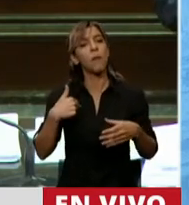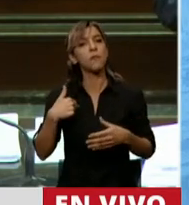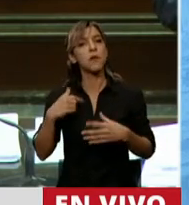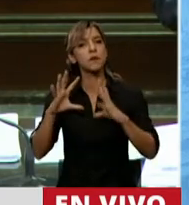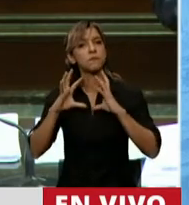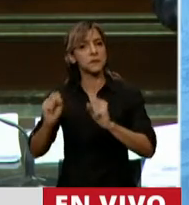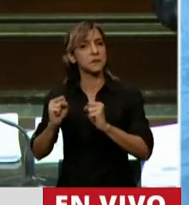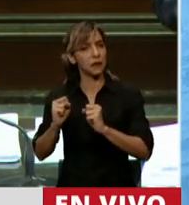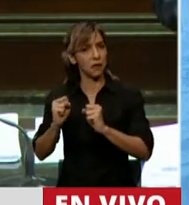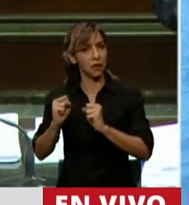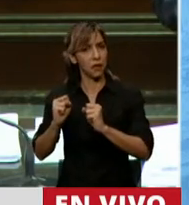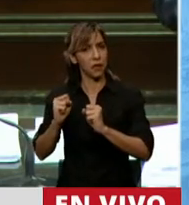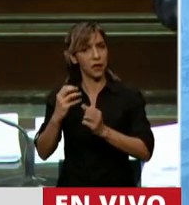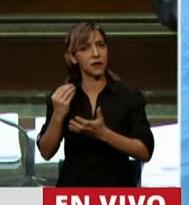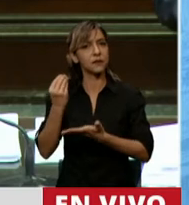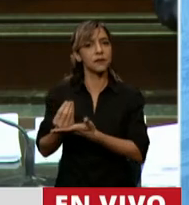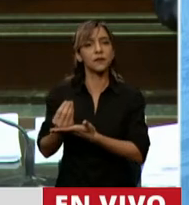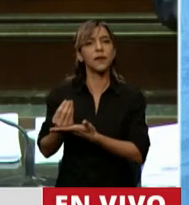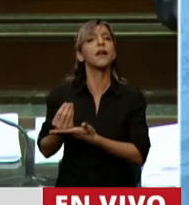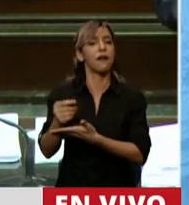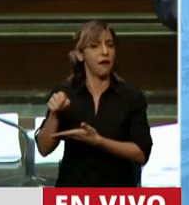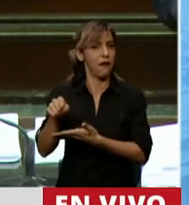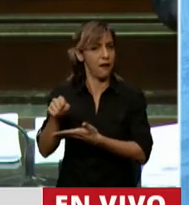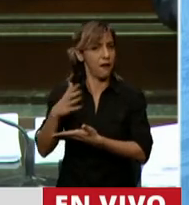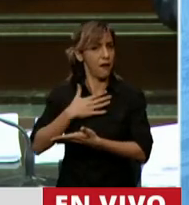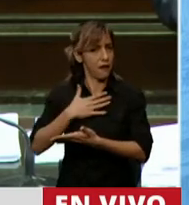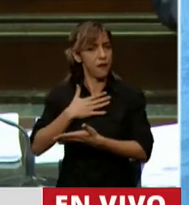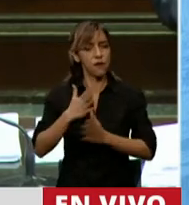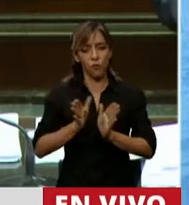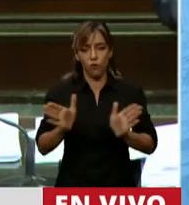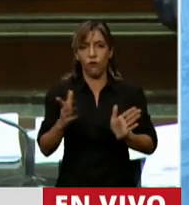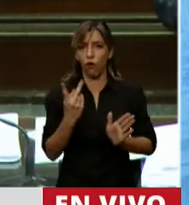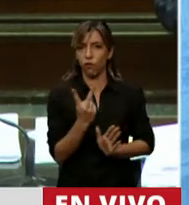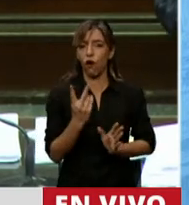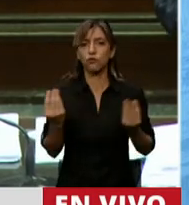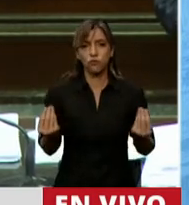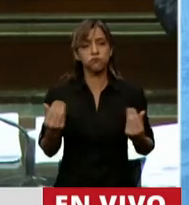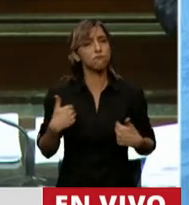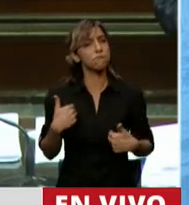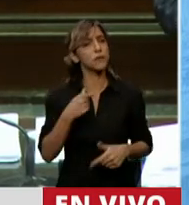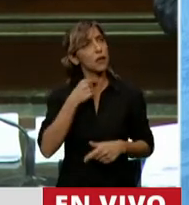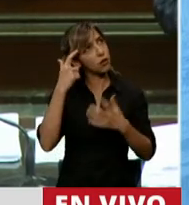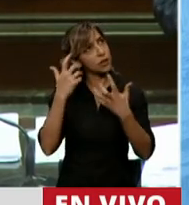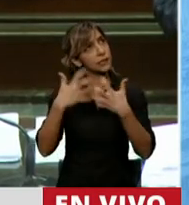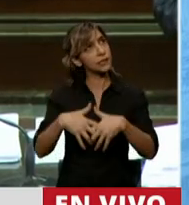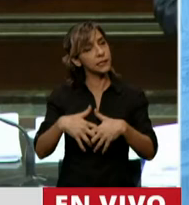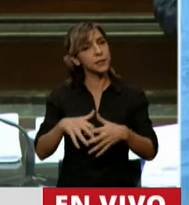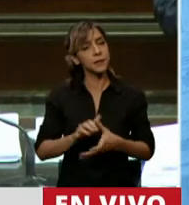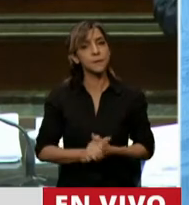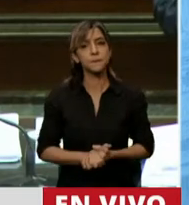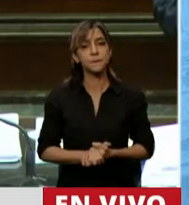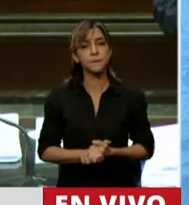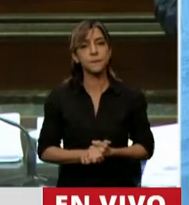una de las centrales de trabajadores de este país. Hoy justamente mientras se desarrollaba esta sesión